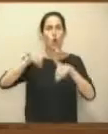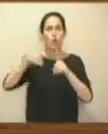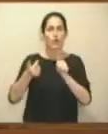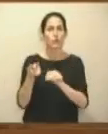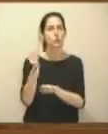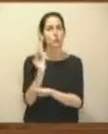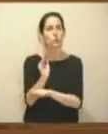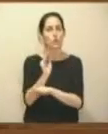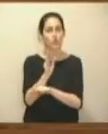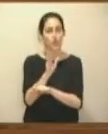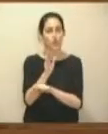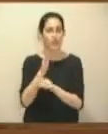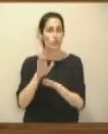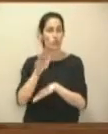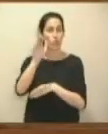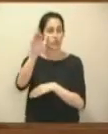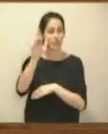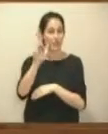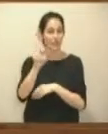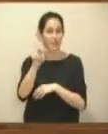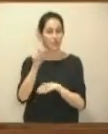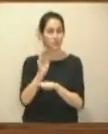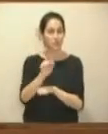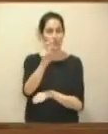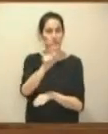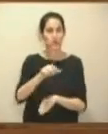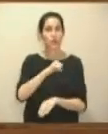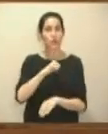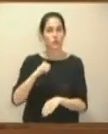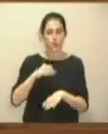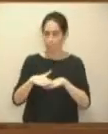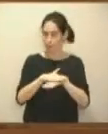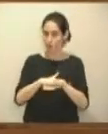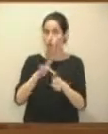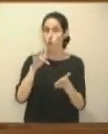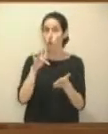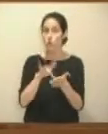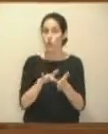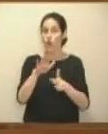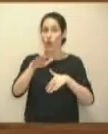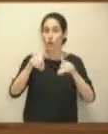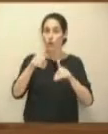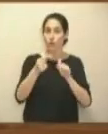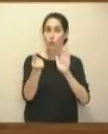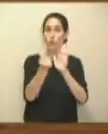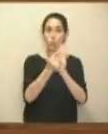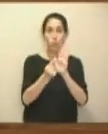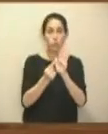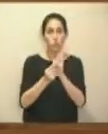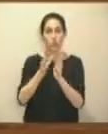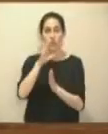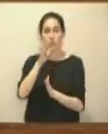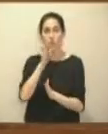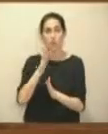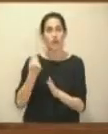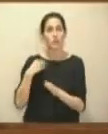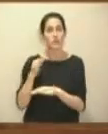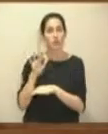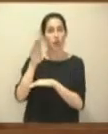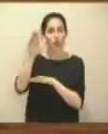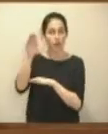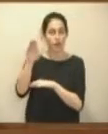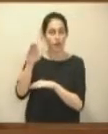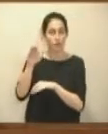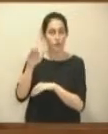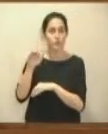subvenciones forestales a particulares, perdón, se ha incrementado en la convocatoria la puntuación que se asigna a las solicitudes de los montes en proindiviso, cuando